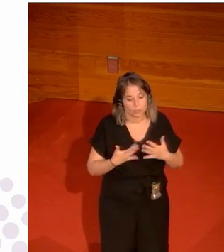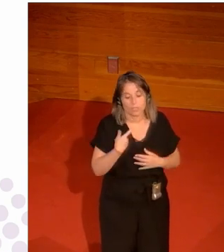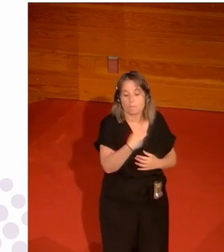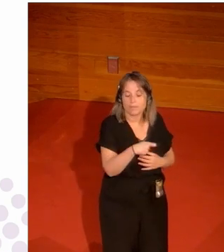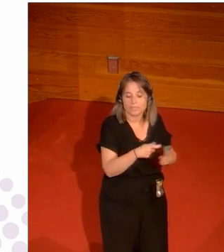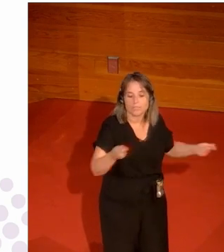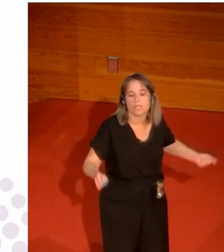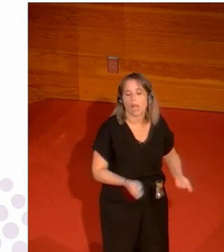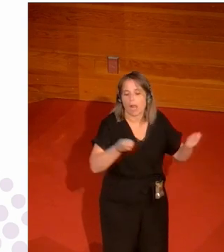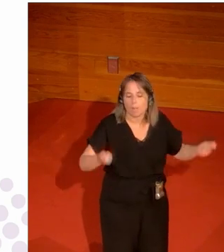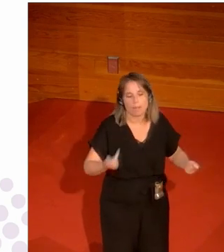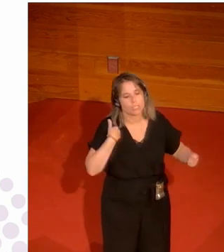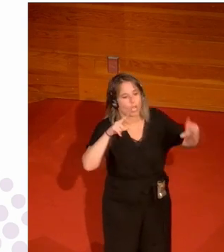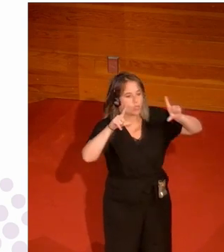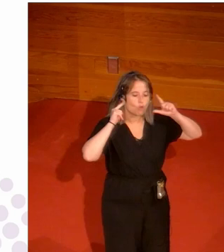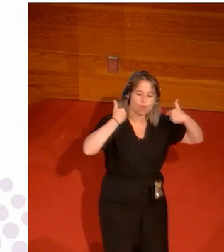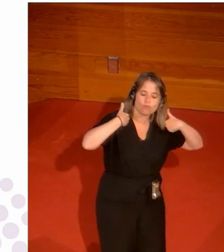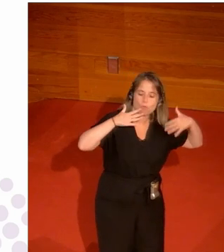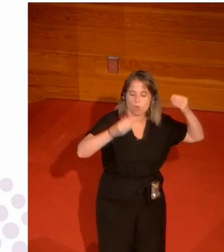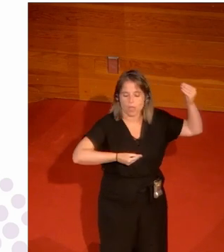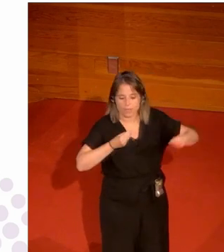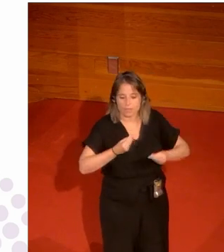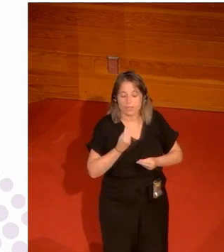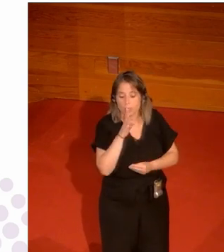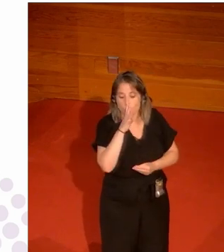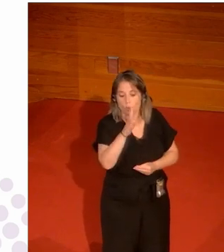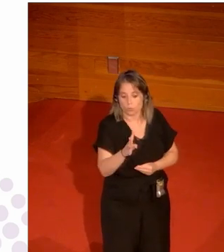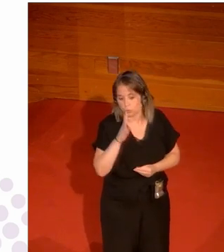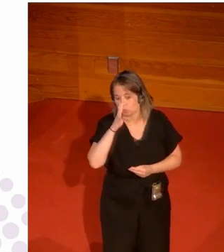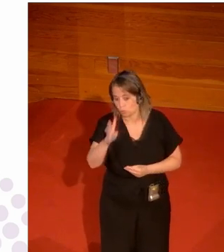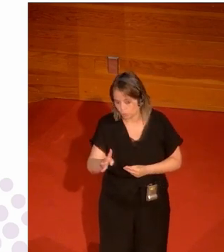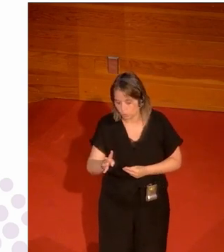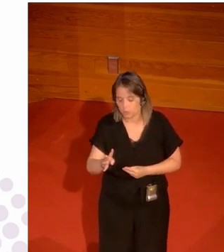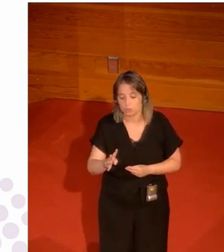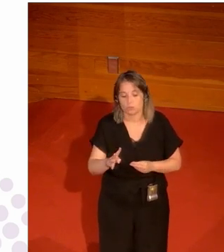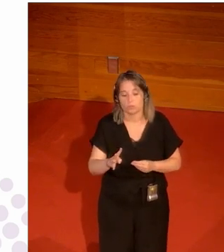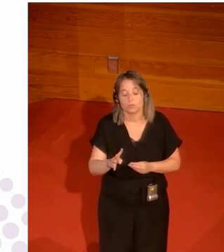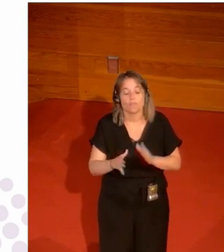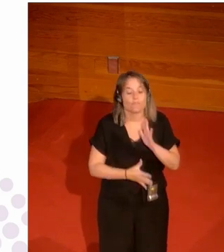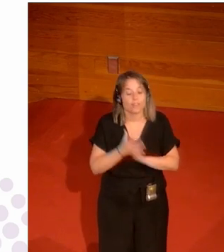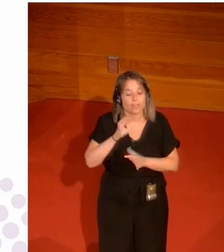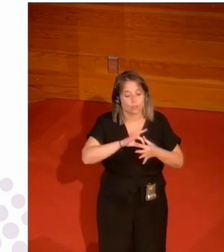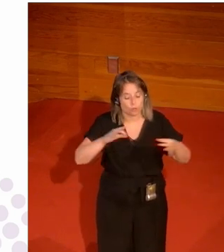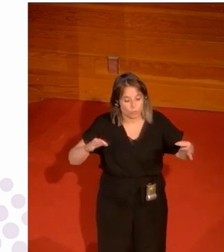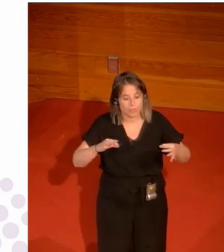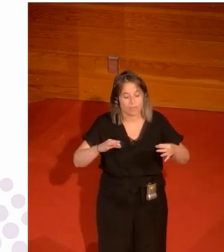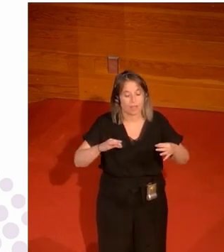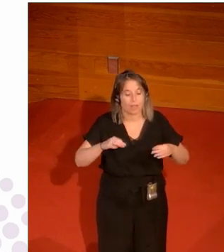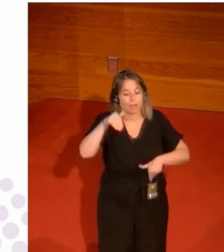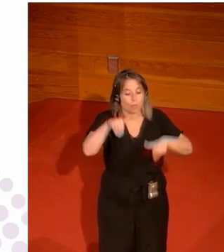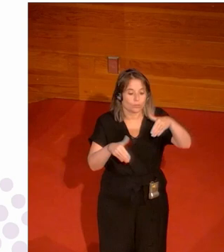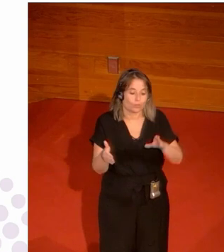presidente hace campaña de mira tal voy a hacer esto tal tal tal y cada cuatro años después de los las federaciones olímpicas tienen que hacer las elecciones